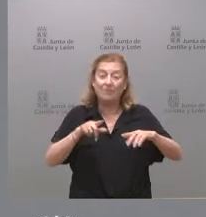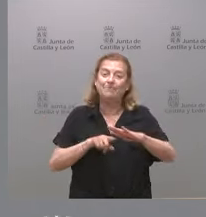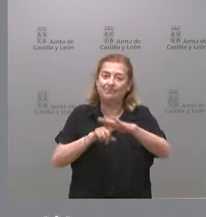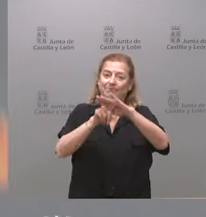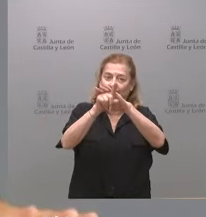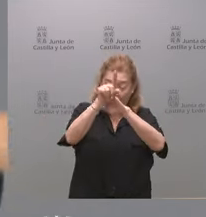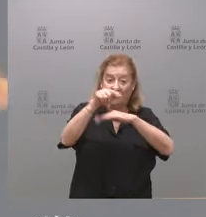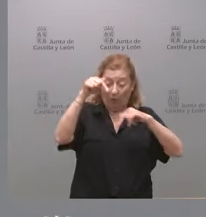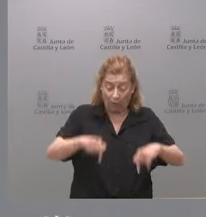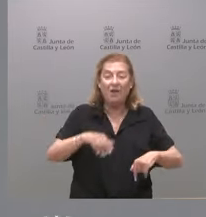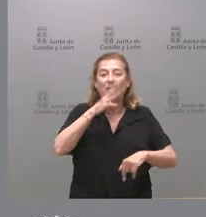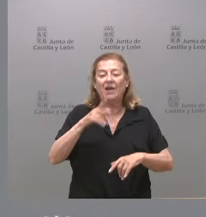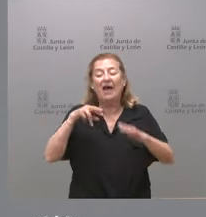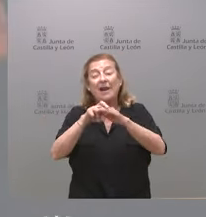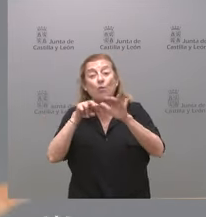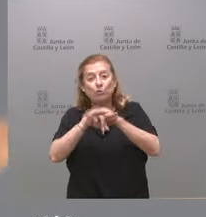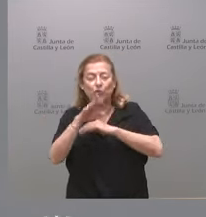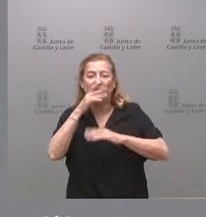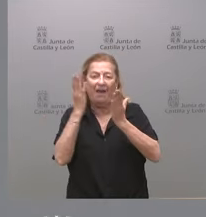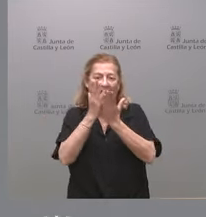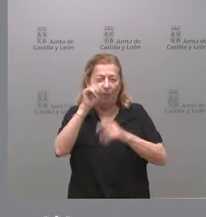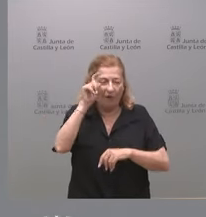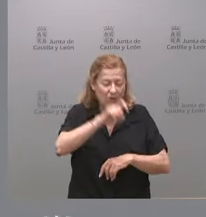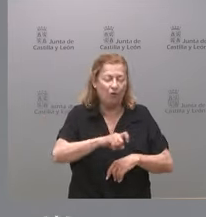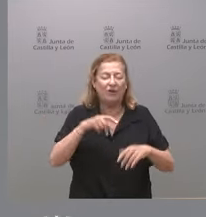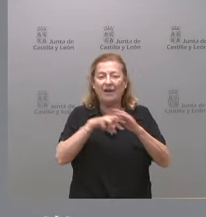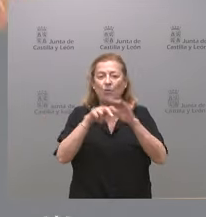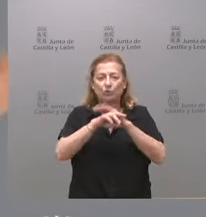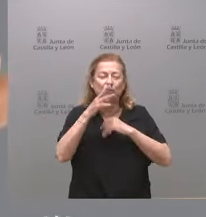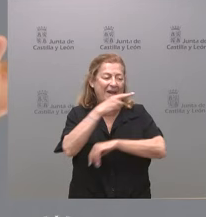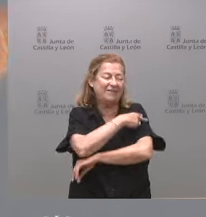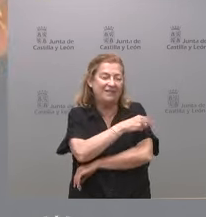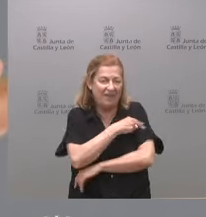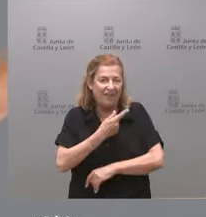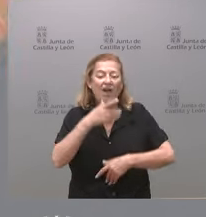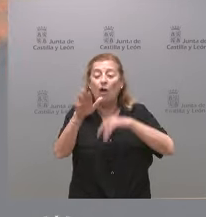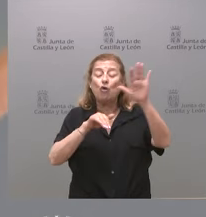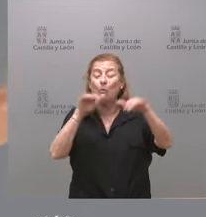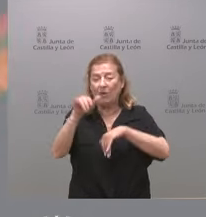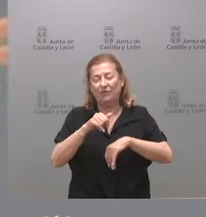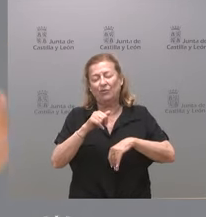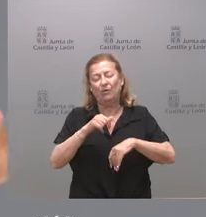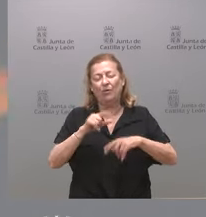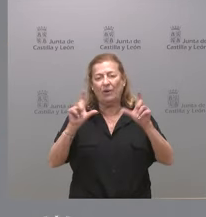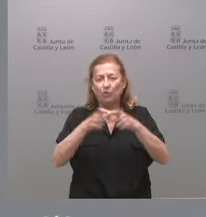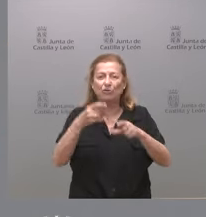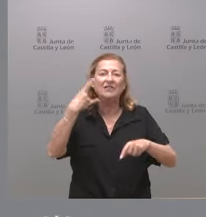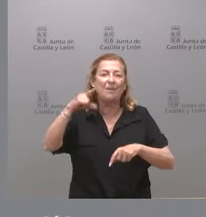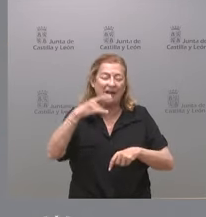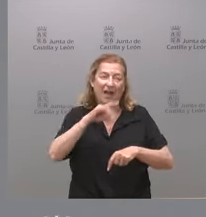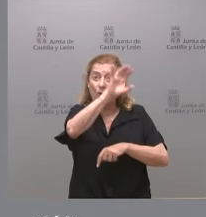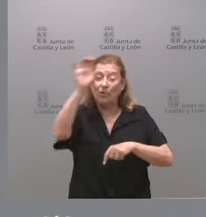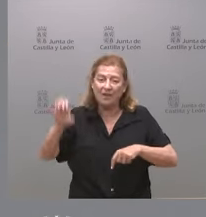para educación poniendo recursos para sanidad poniendo recursos para servicios sociales convocando una reunión en Salamanca entre comunidades autónomas para avanzar